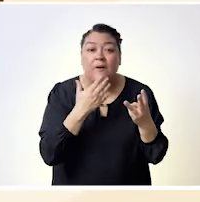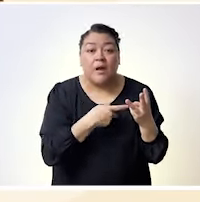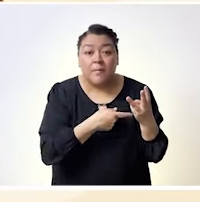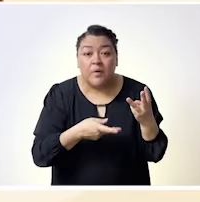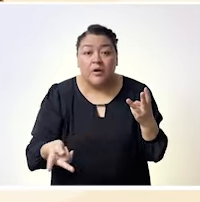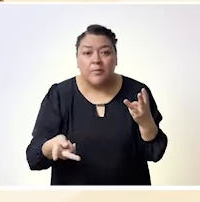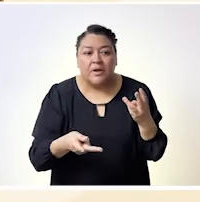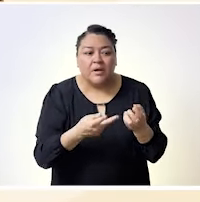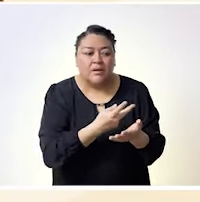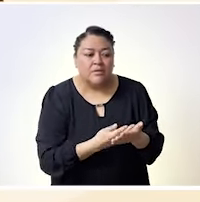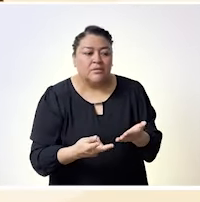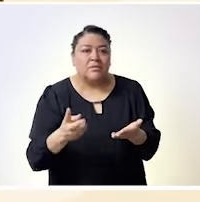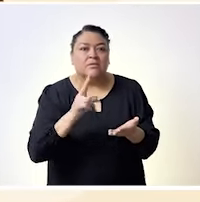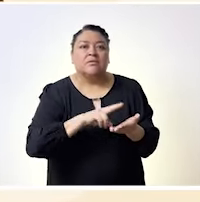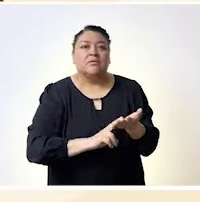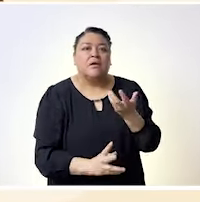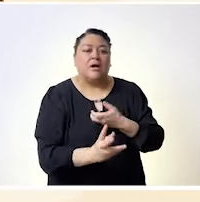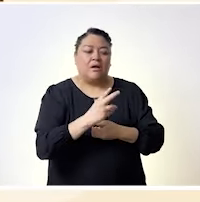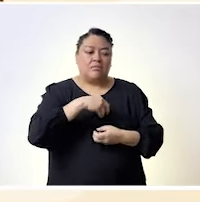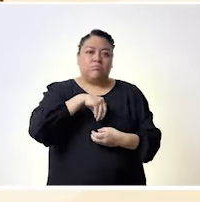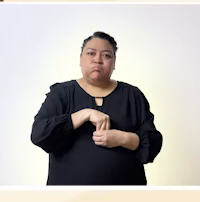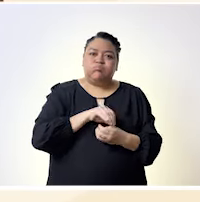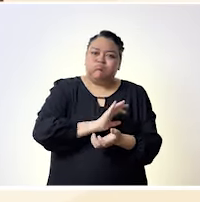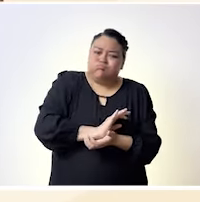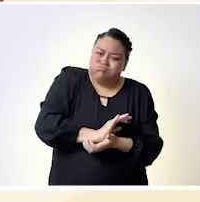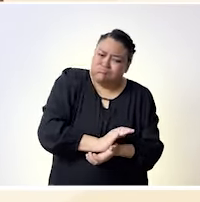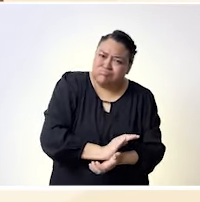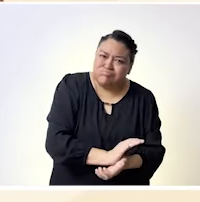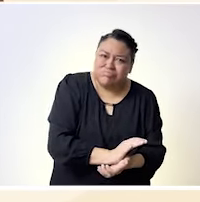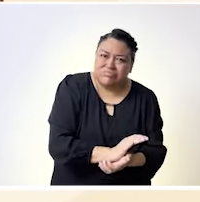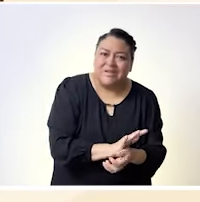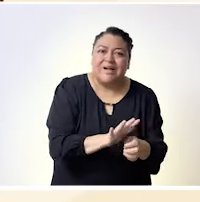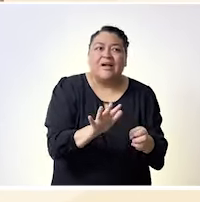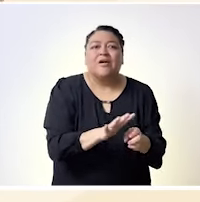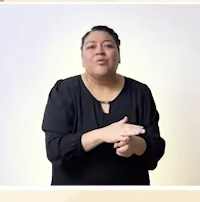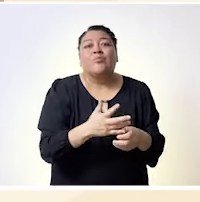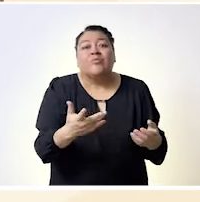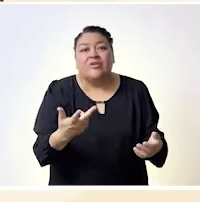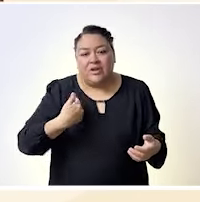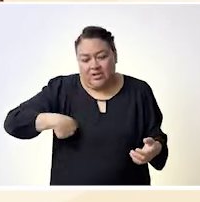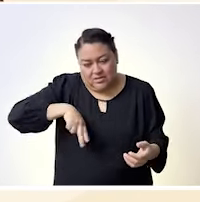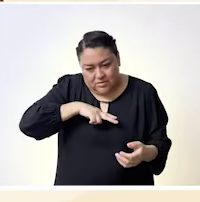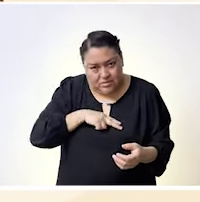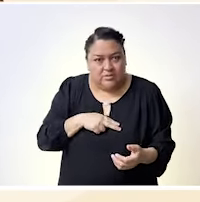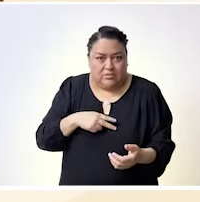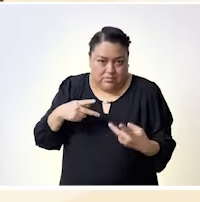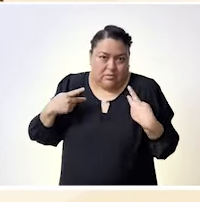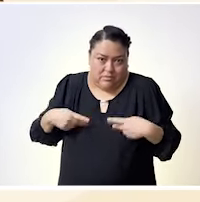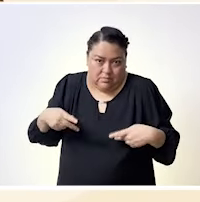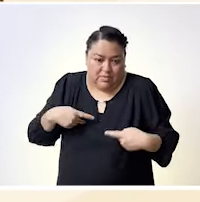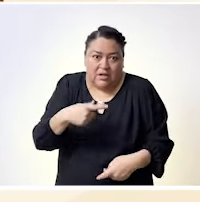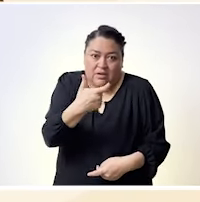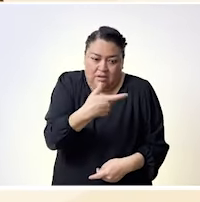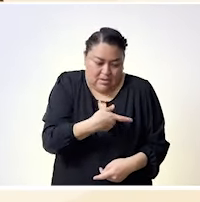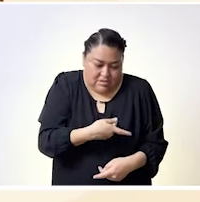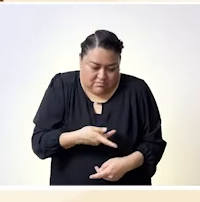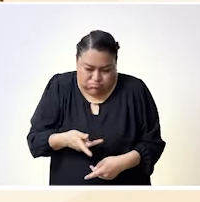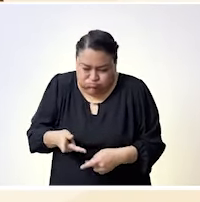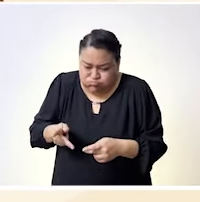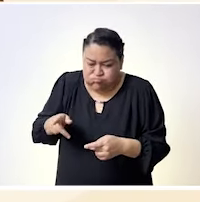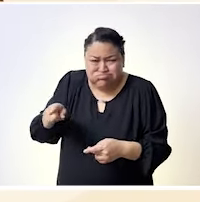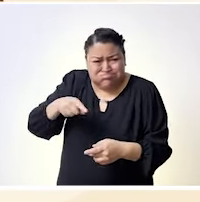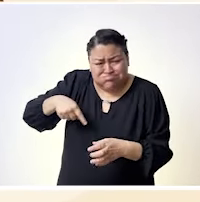muchísimas gracias a ti, Tania. Resalto esta situación que nos indicas de la invisibilización de los pueblos y comunidades